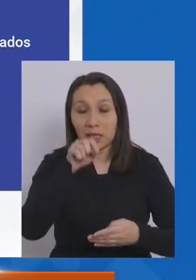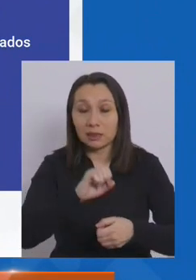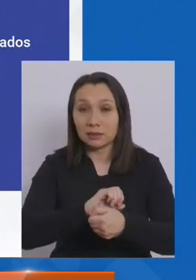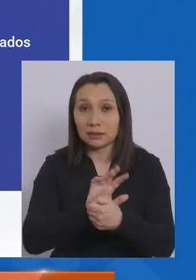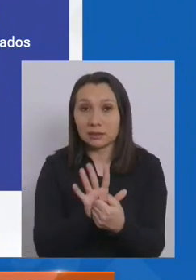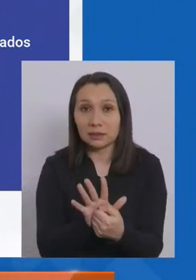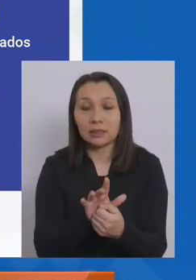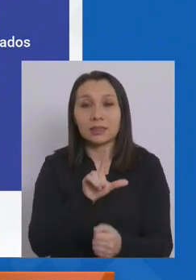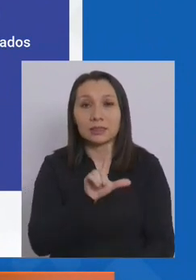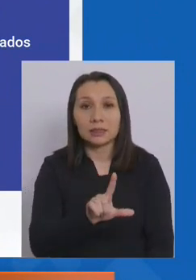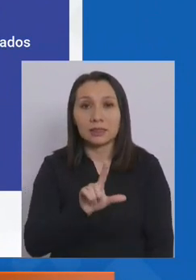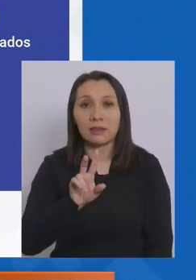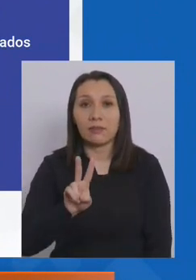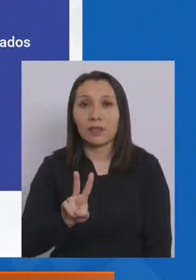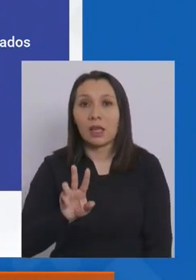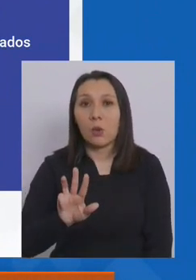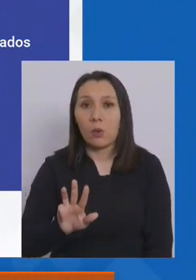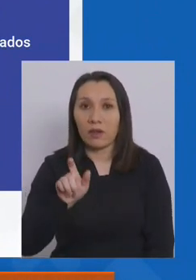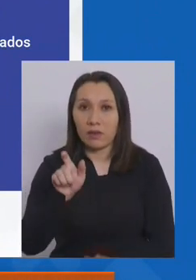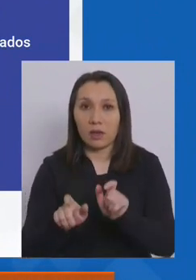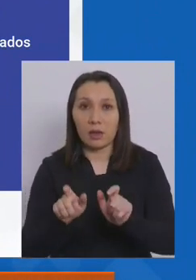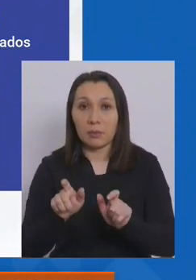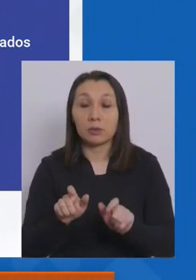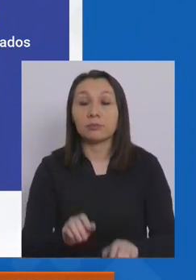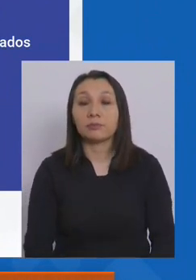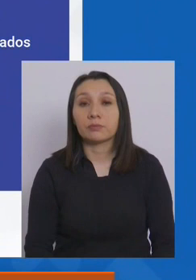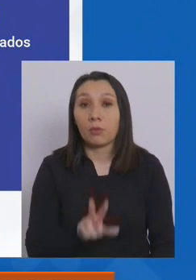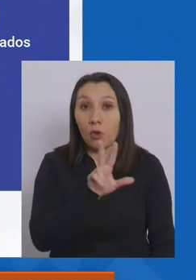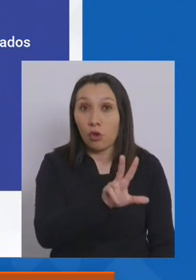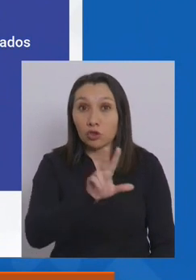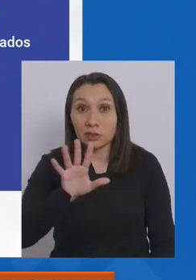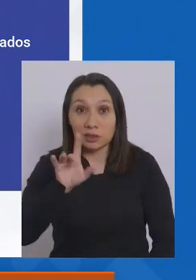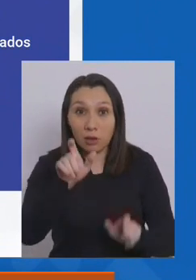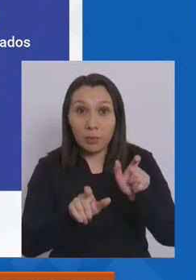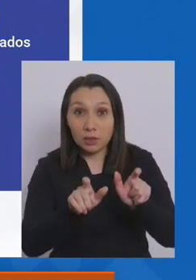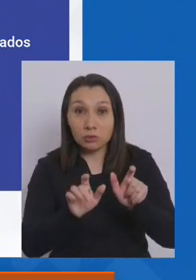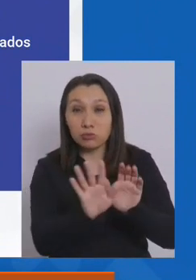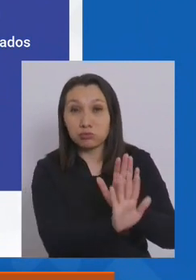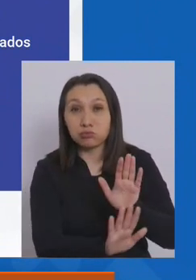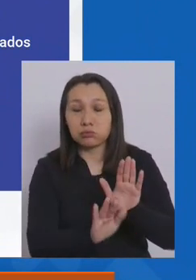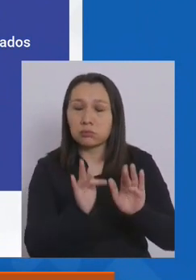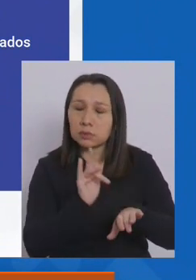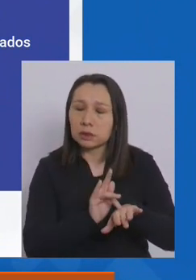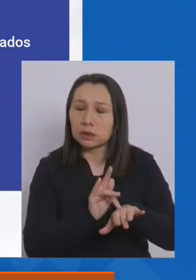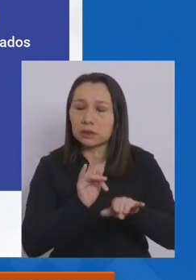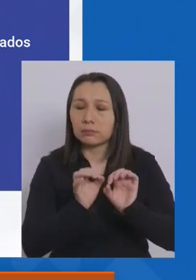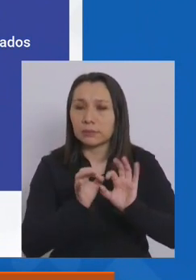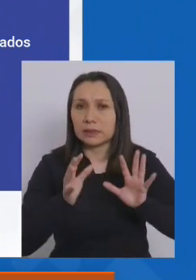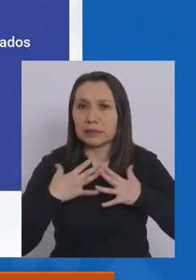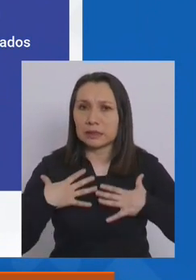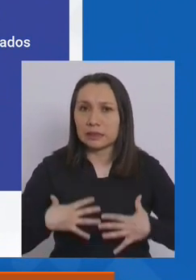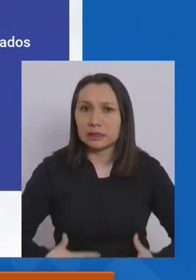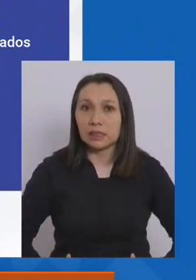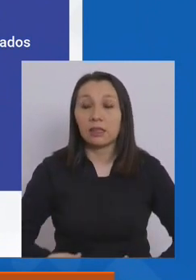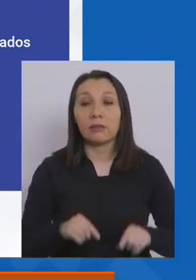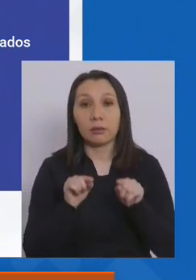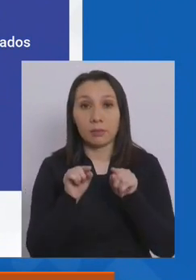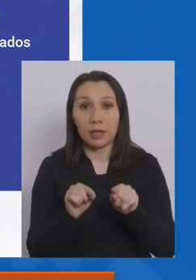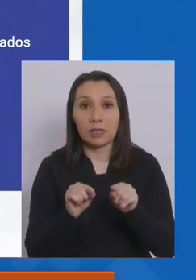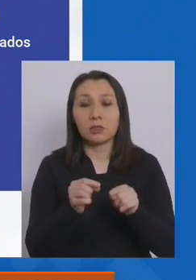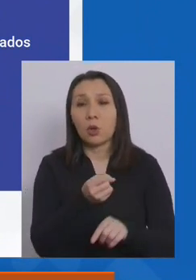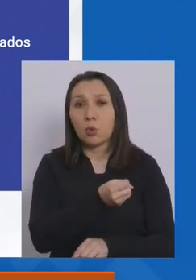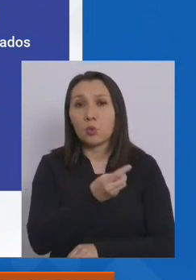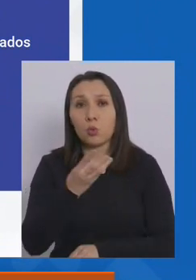tenemos 729, siendo 85 de ellas que se encuentran en estado crítico. Con esto,